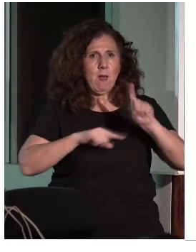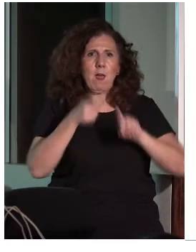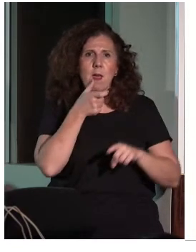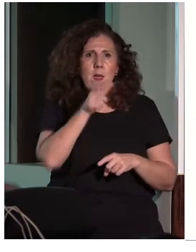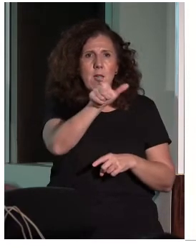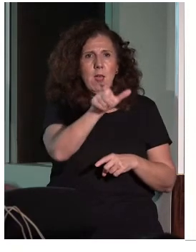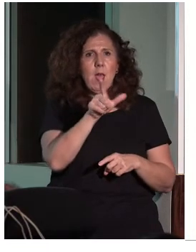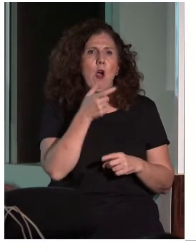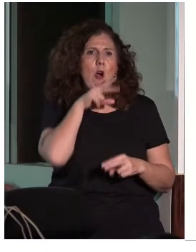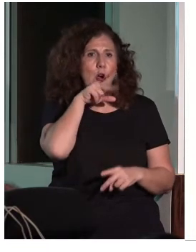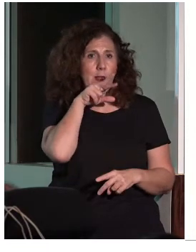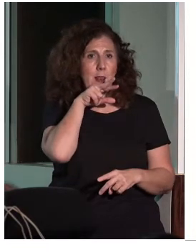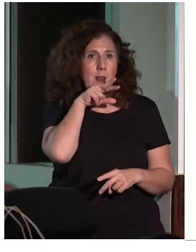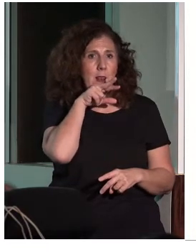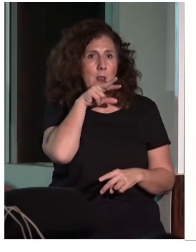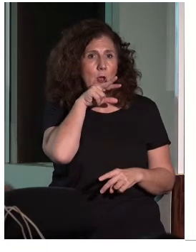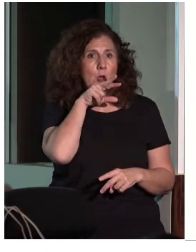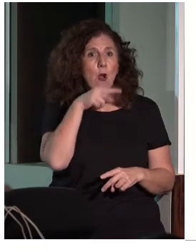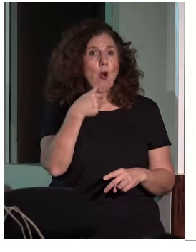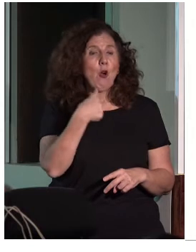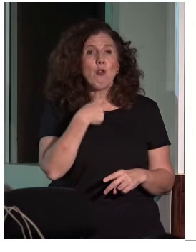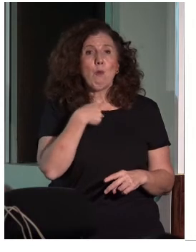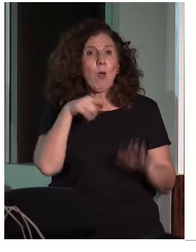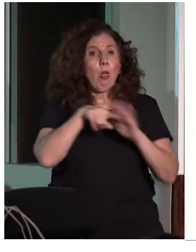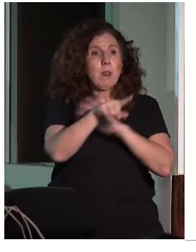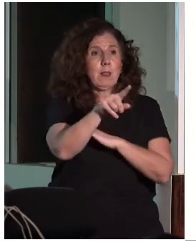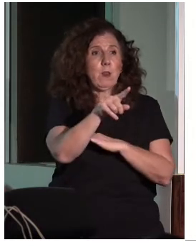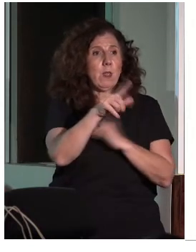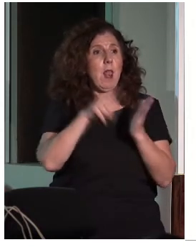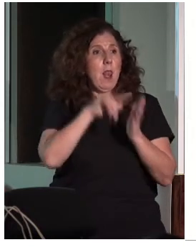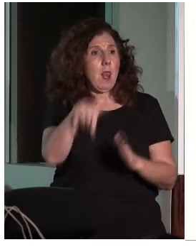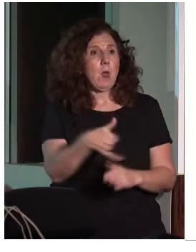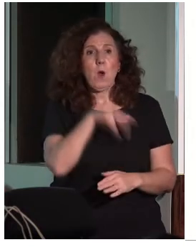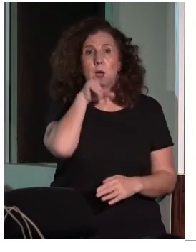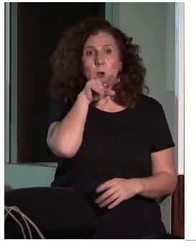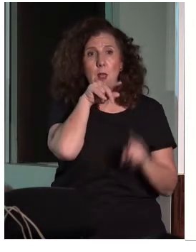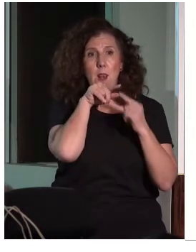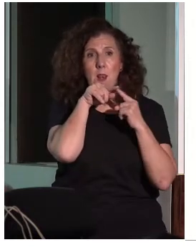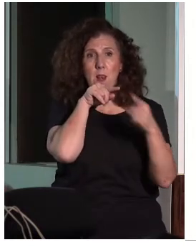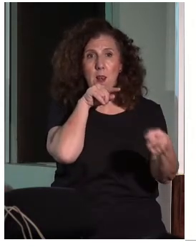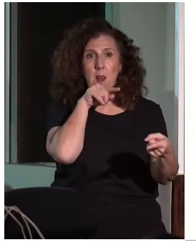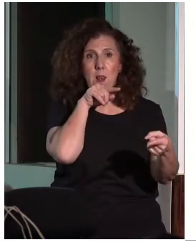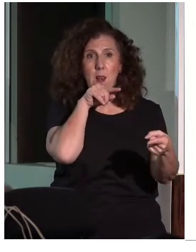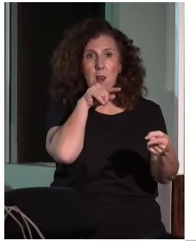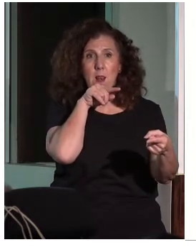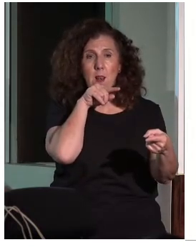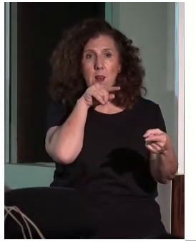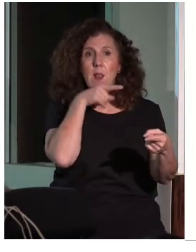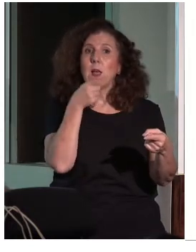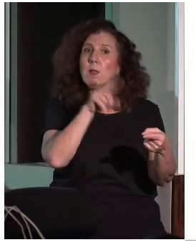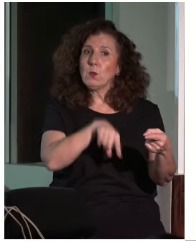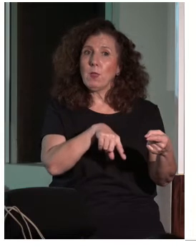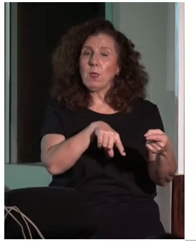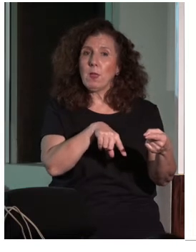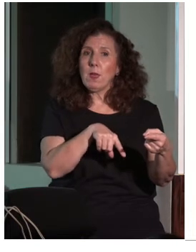Esto quiere decir que, al no poder desarrollar el lenguaje oral, pues se tienen una serie de dificultades